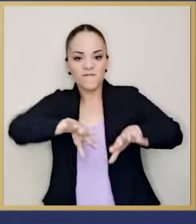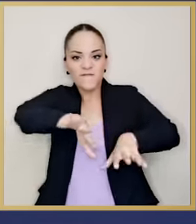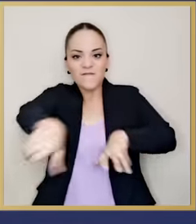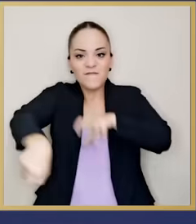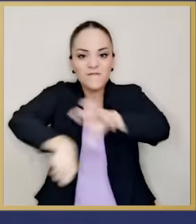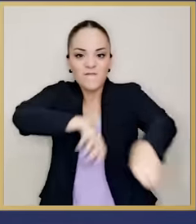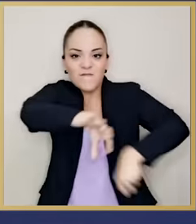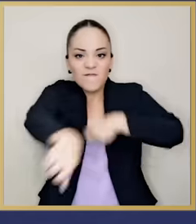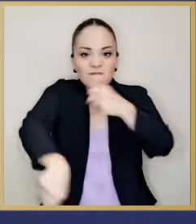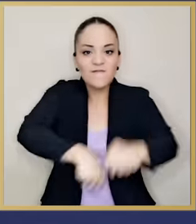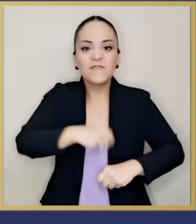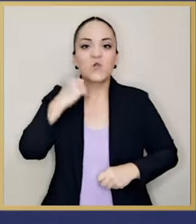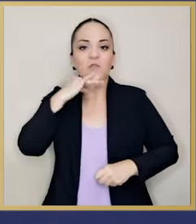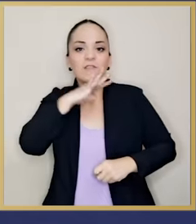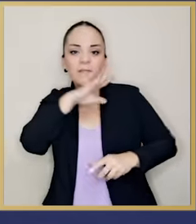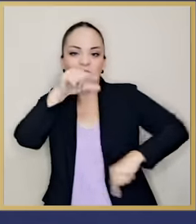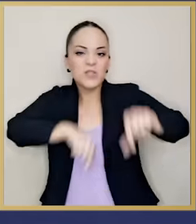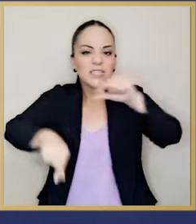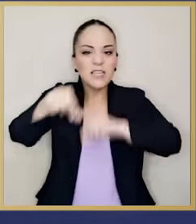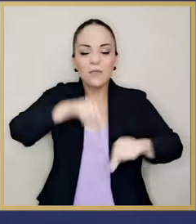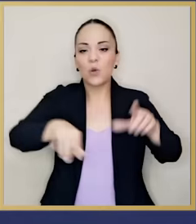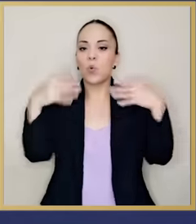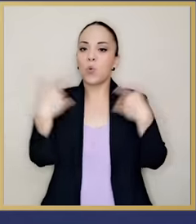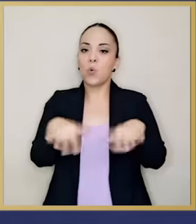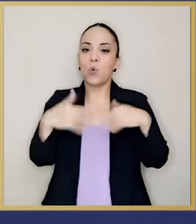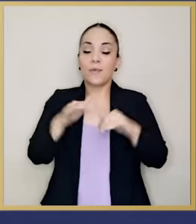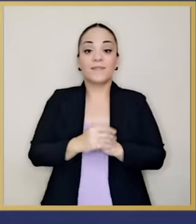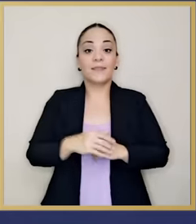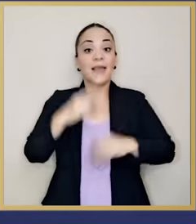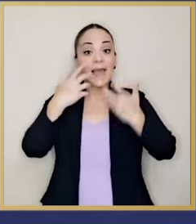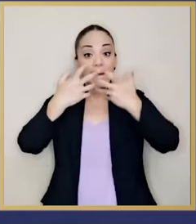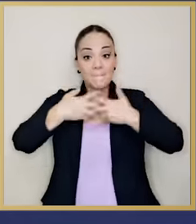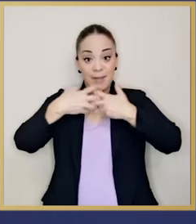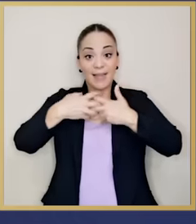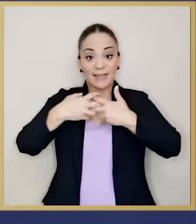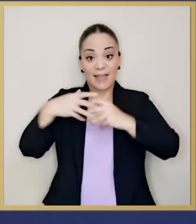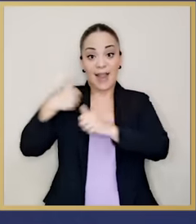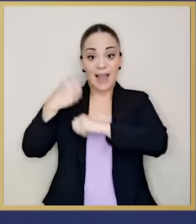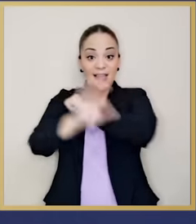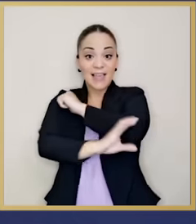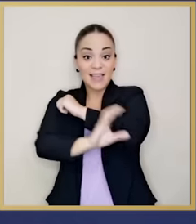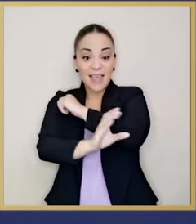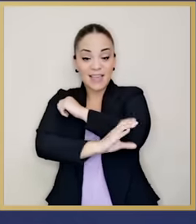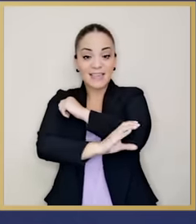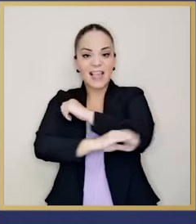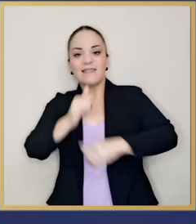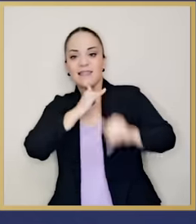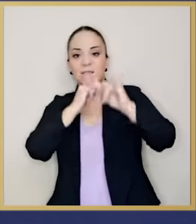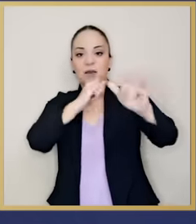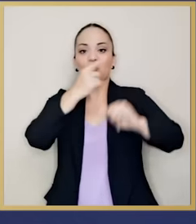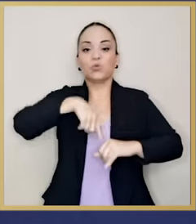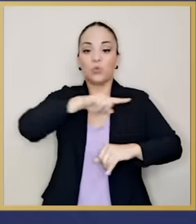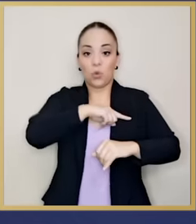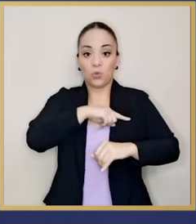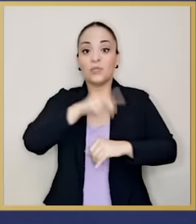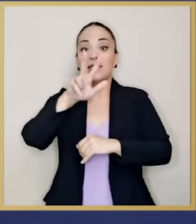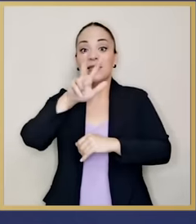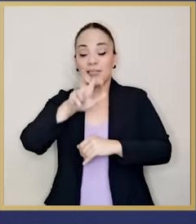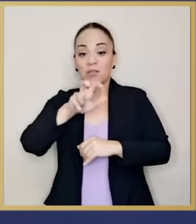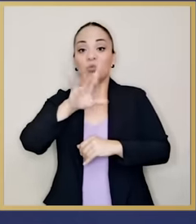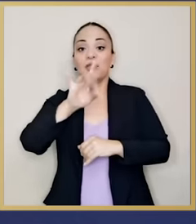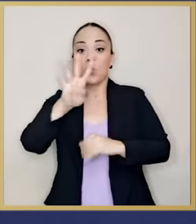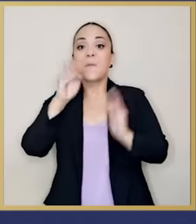contaminante. Además, la empresa Infinito Gold nos demandó por 394 millones de dólares.